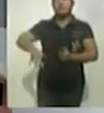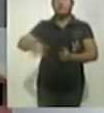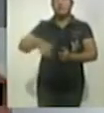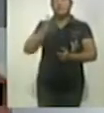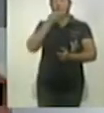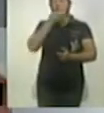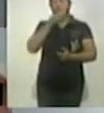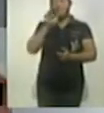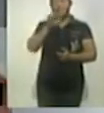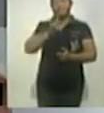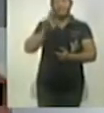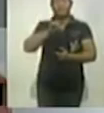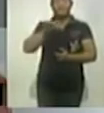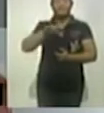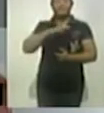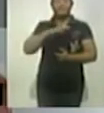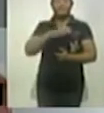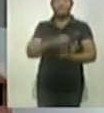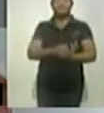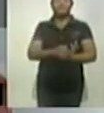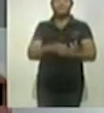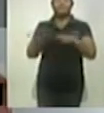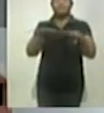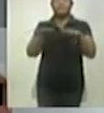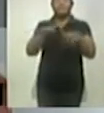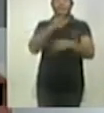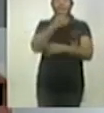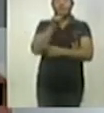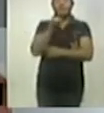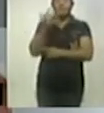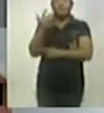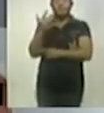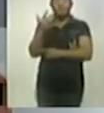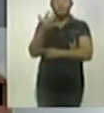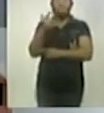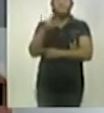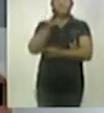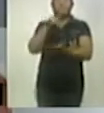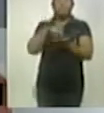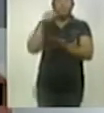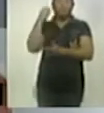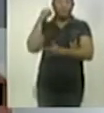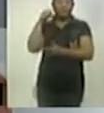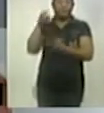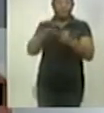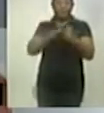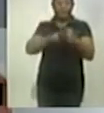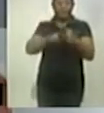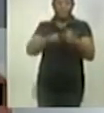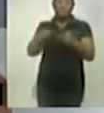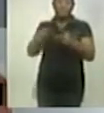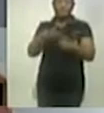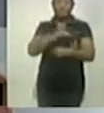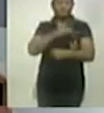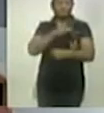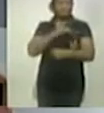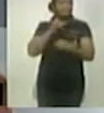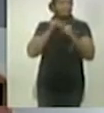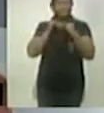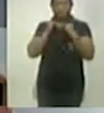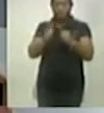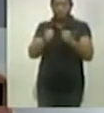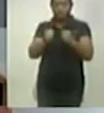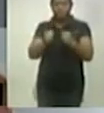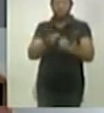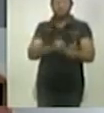registró un sismo con magnitud de siete punto cinco con epicentro en Oaxaca. El movimiento telúrico se sintió con gran intensidad